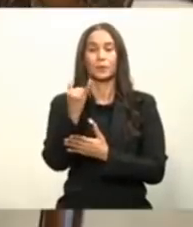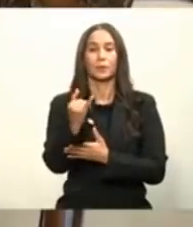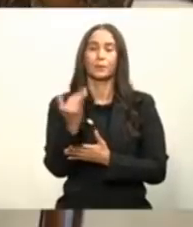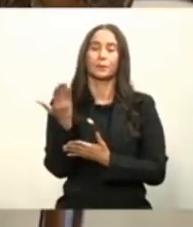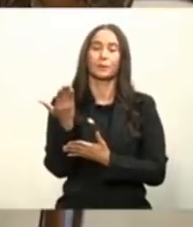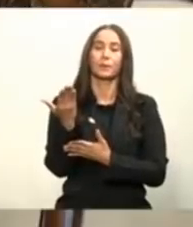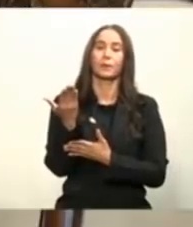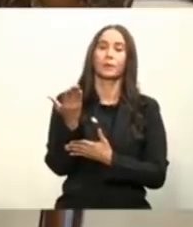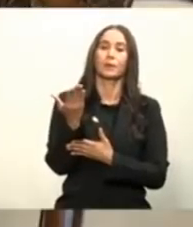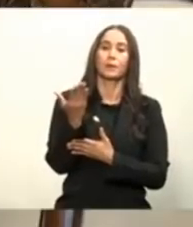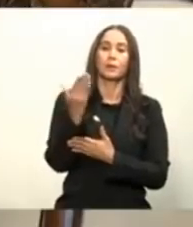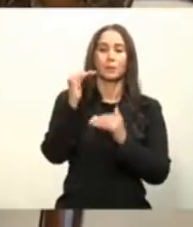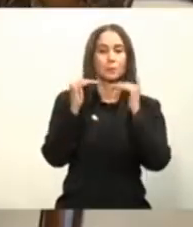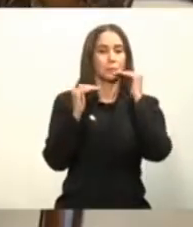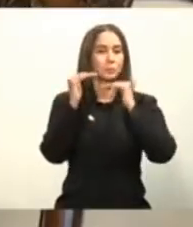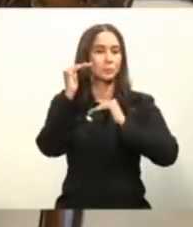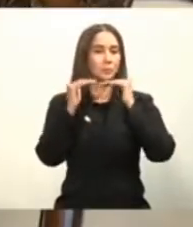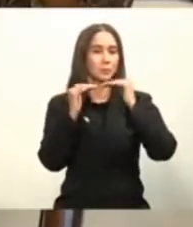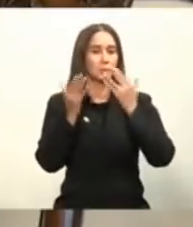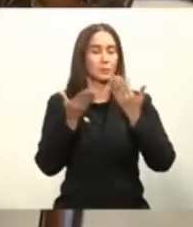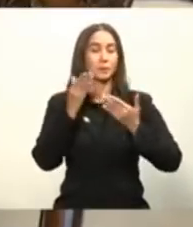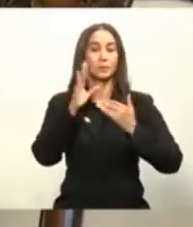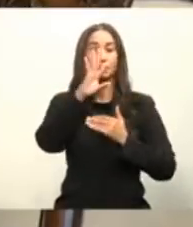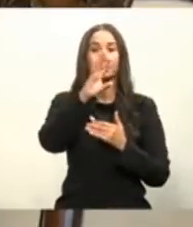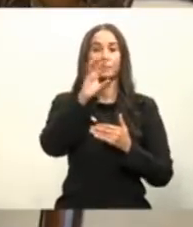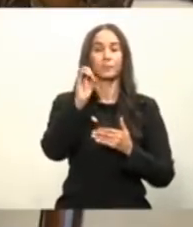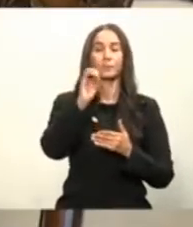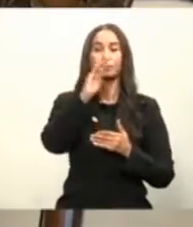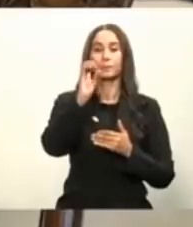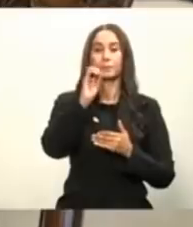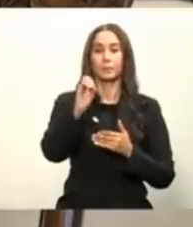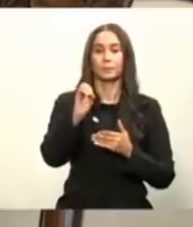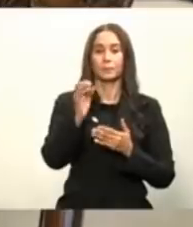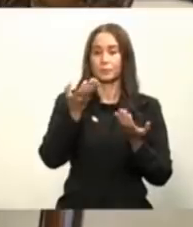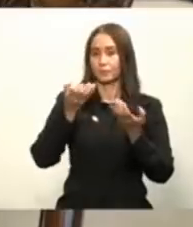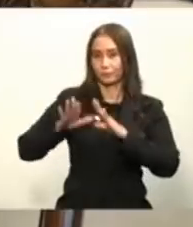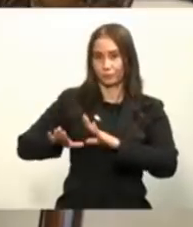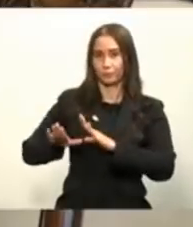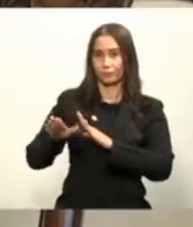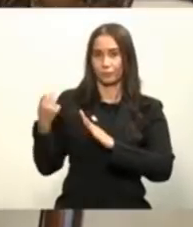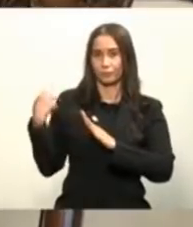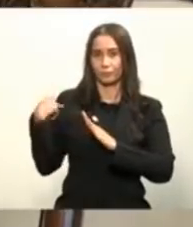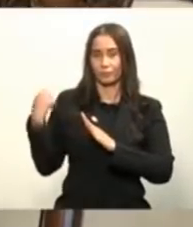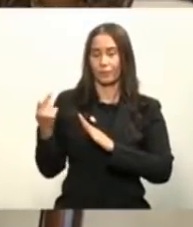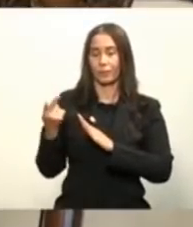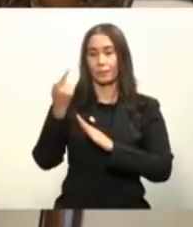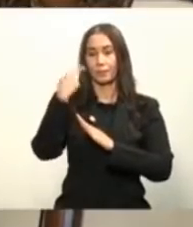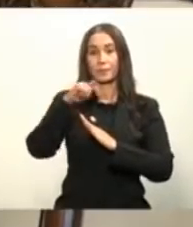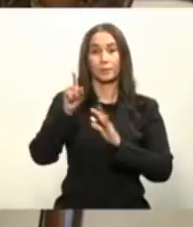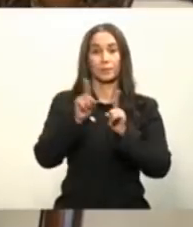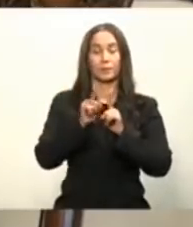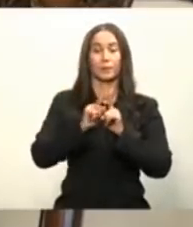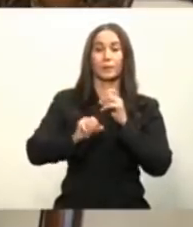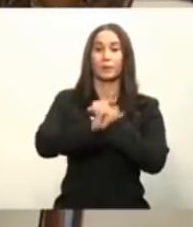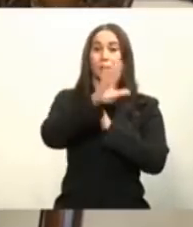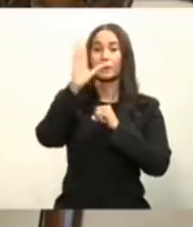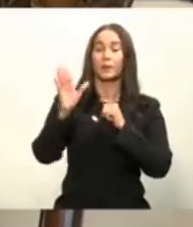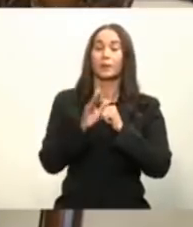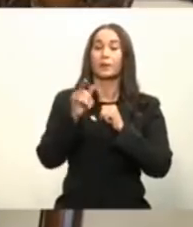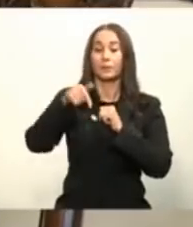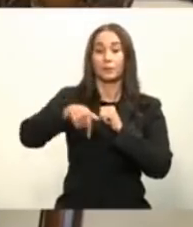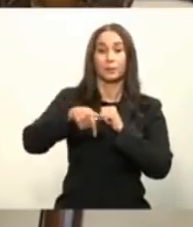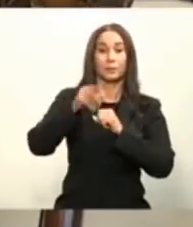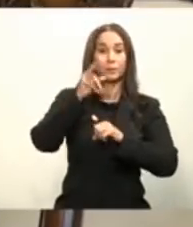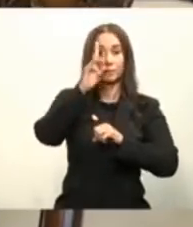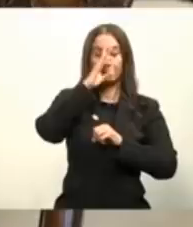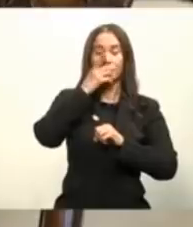mismo lo hemos medido y ronda el 40% pero que hay que aclarar algo eso solamente no ha sido en la